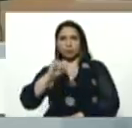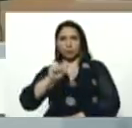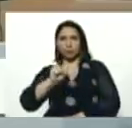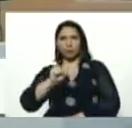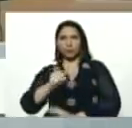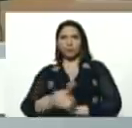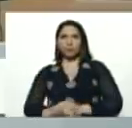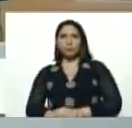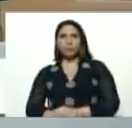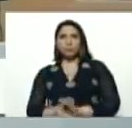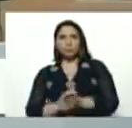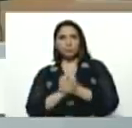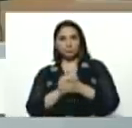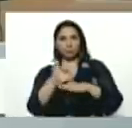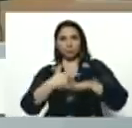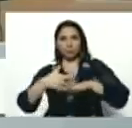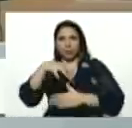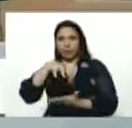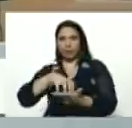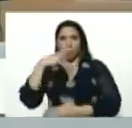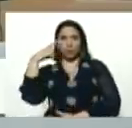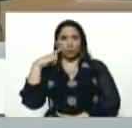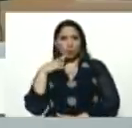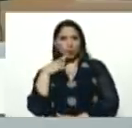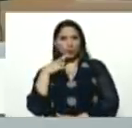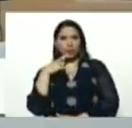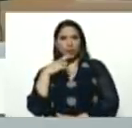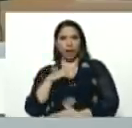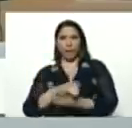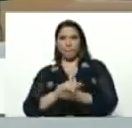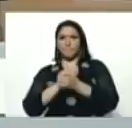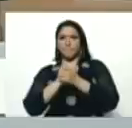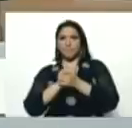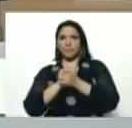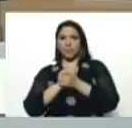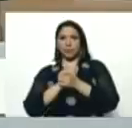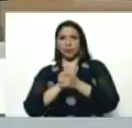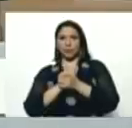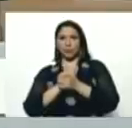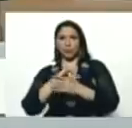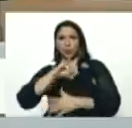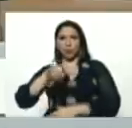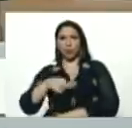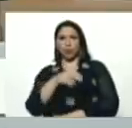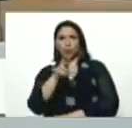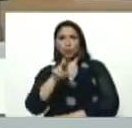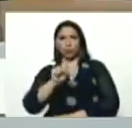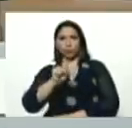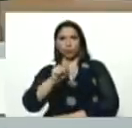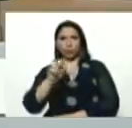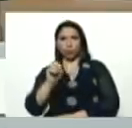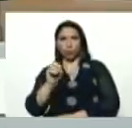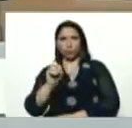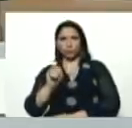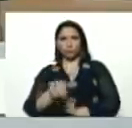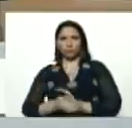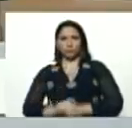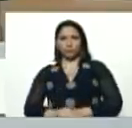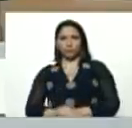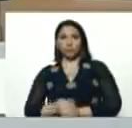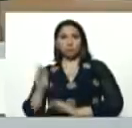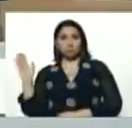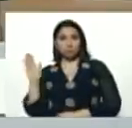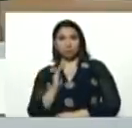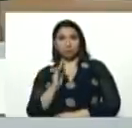compañero, gobernador, del estado, Bolívar, se vino, desde las edades de Bolívar, Justo Noguera, Justo Noguera, se vino